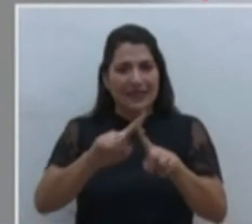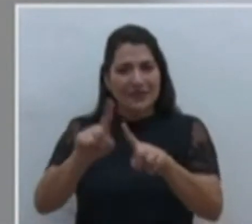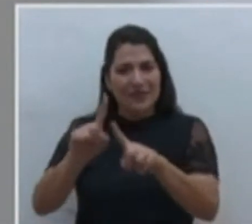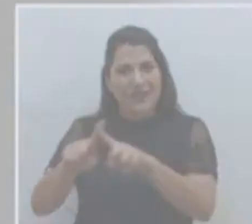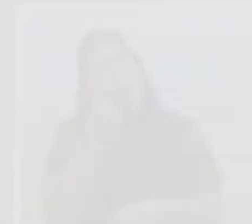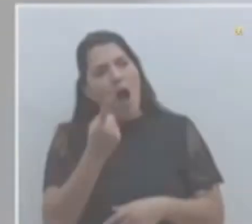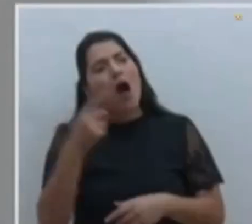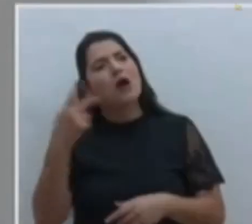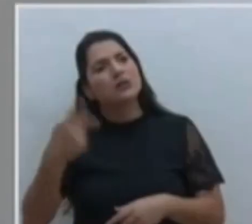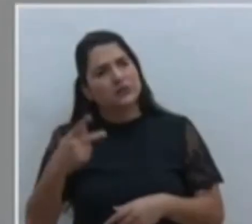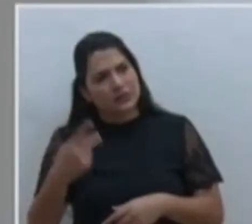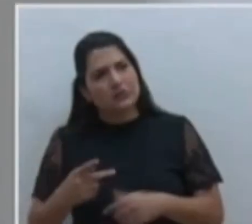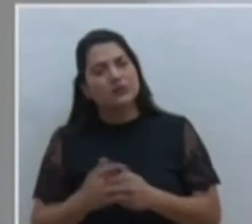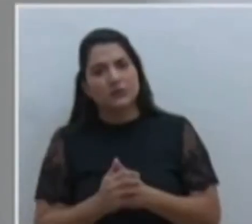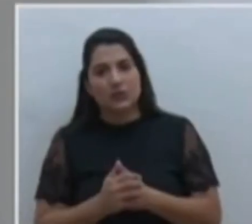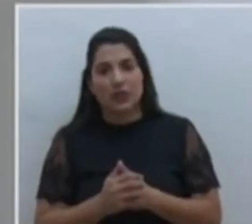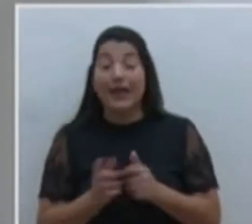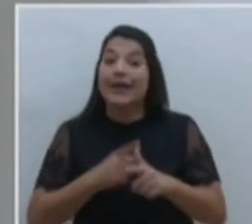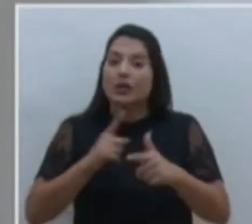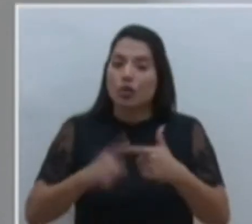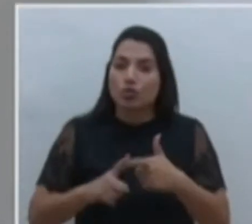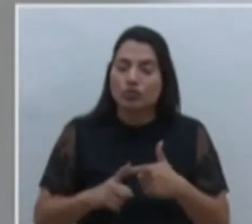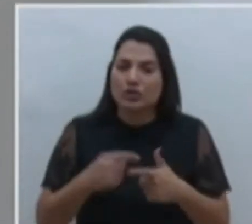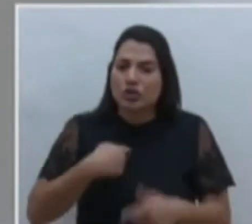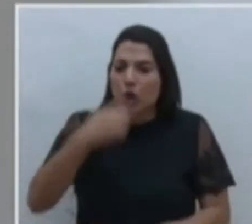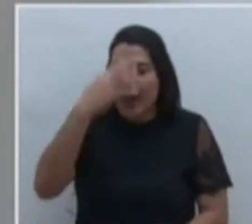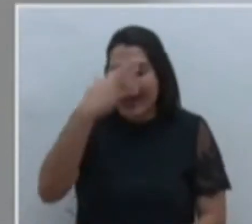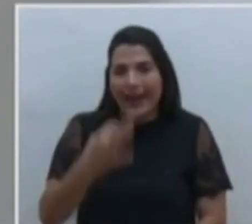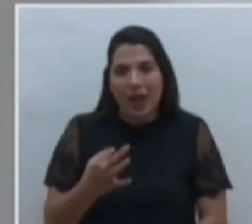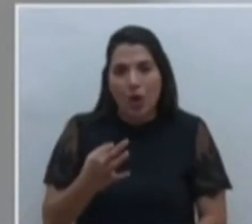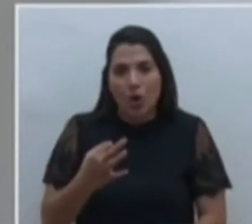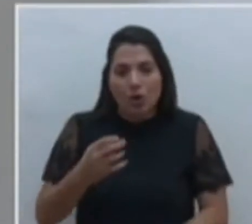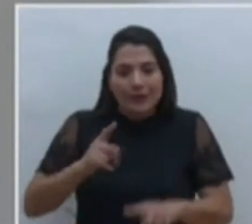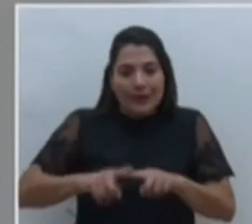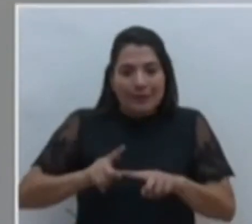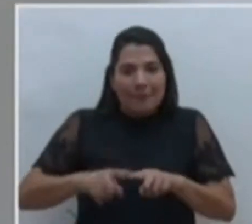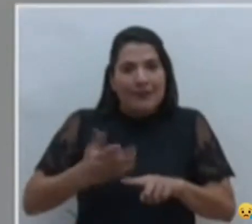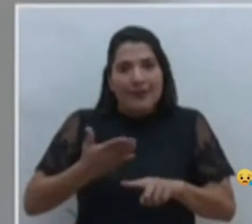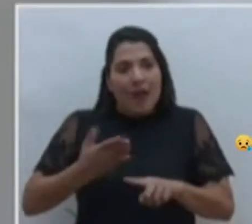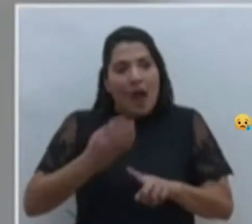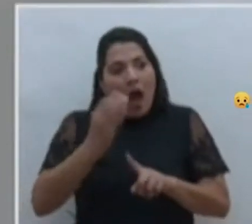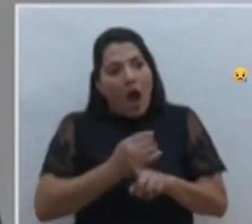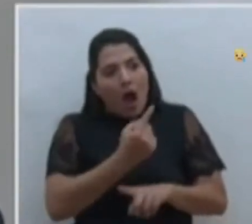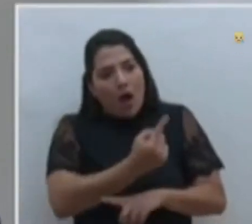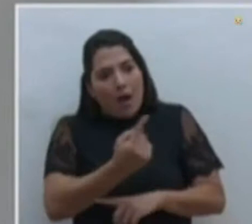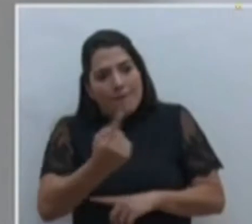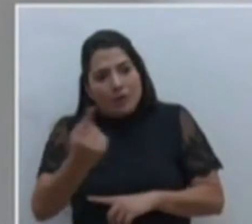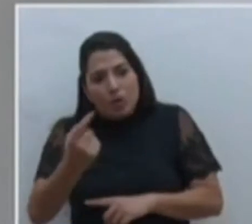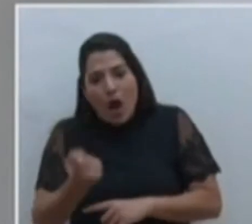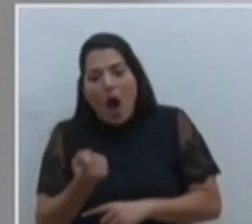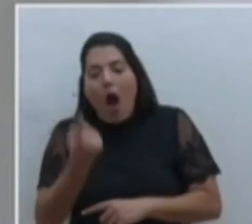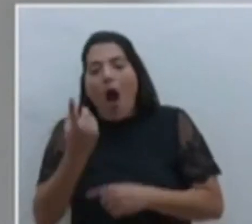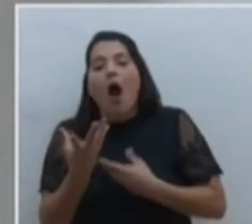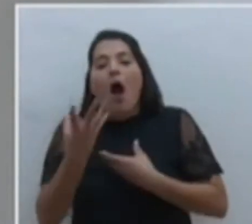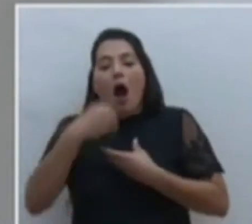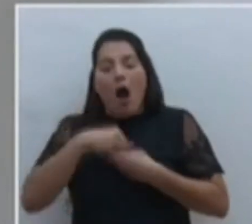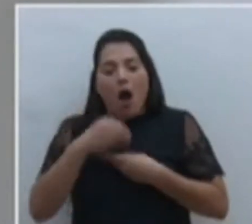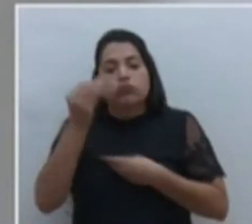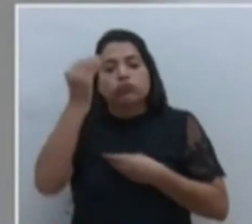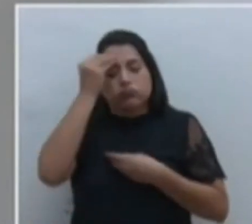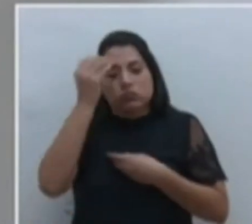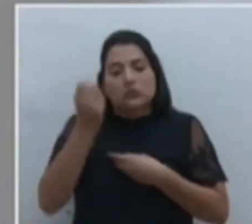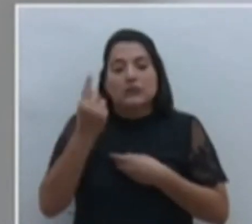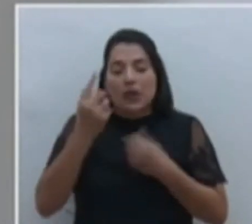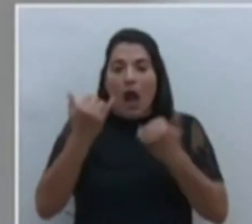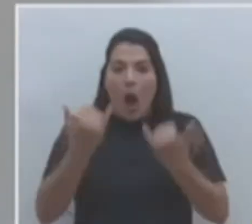pero es que es el mismo virus. Yo creo que aquí es un asunto de que cada persona introspecta, que entienda hacia adentro que estamos en ese